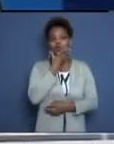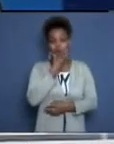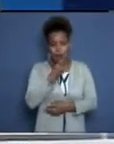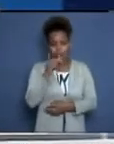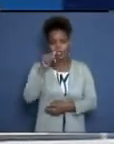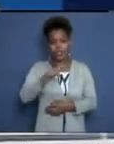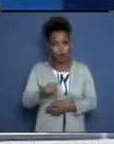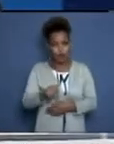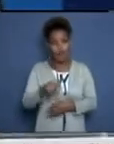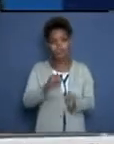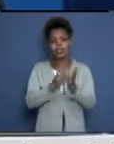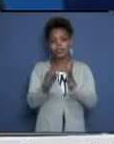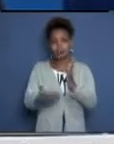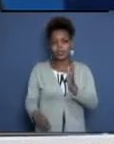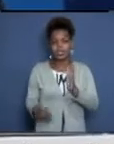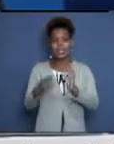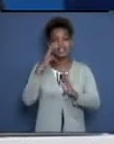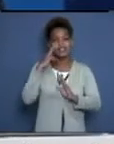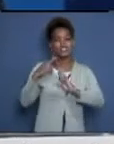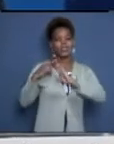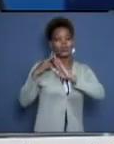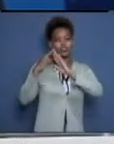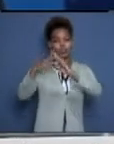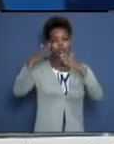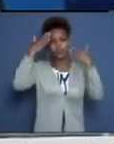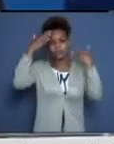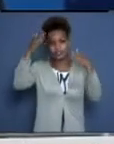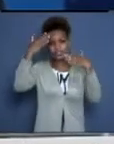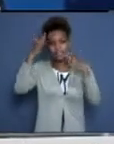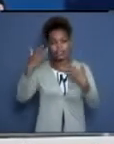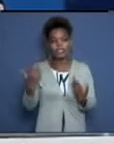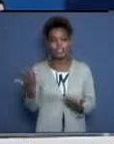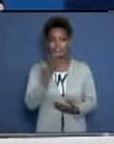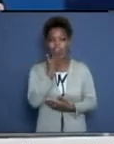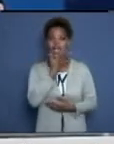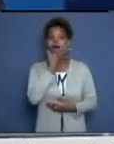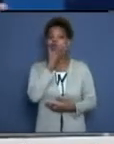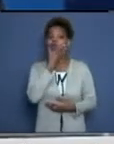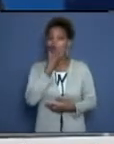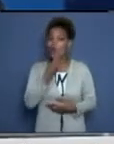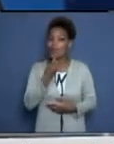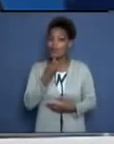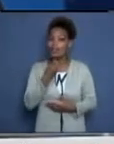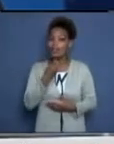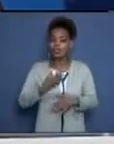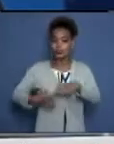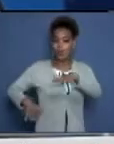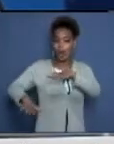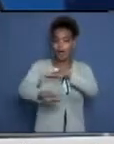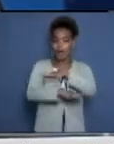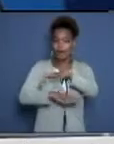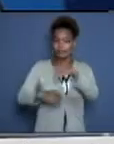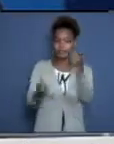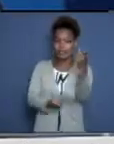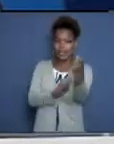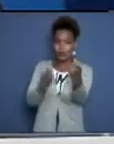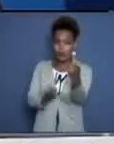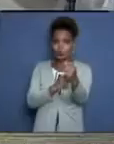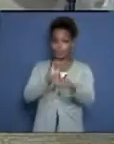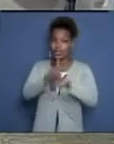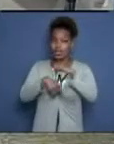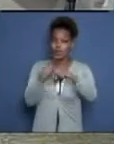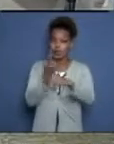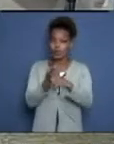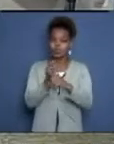ser de gran reconocimiento para los honguineros. Y realmente la juventud es que ha sustentado la epidemia en el país y